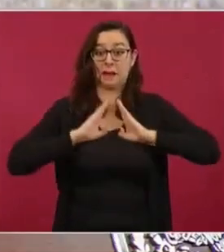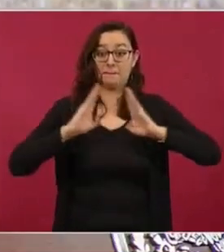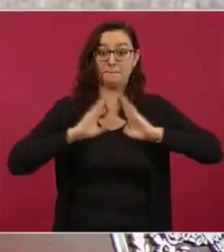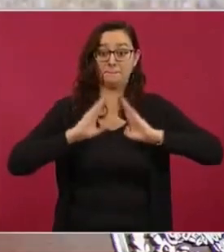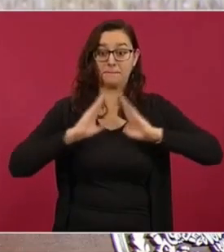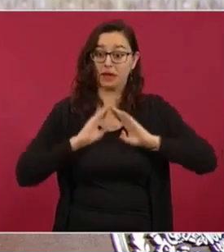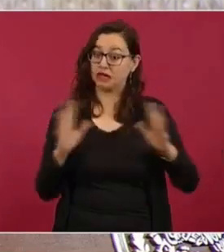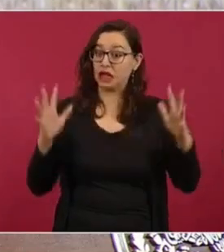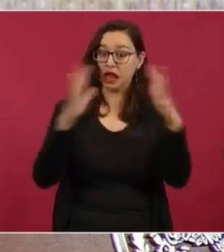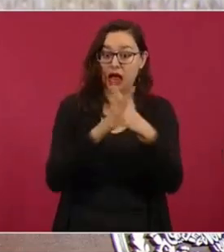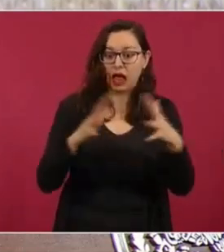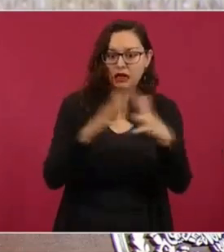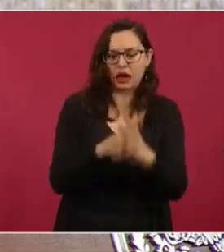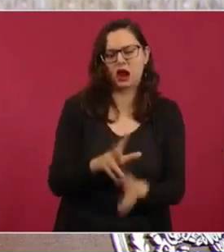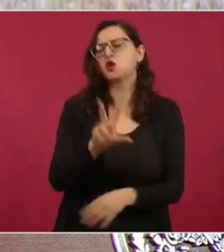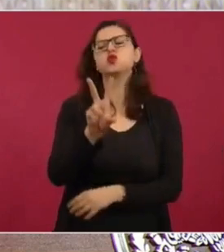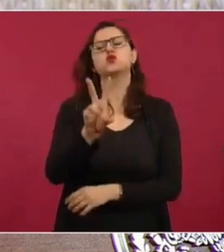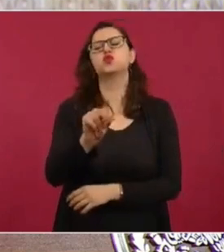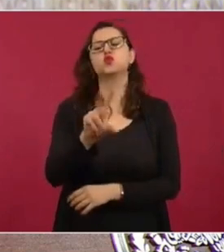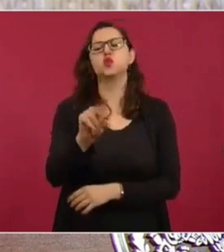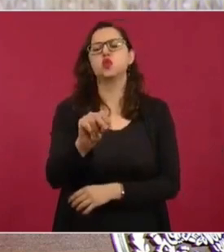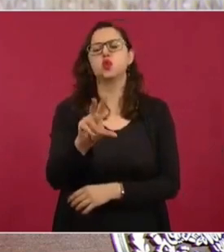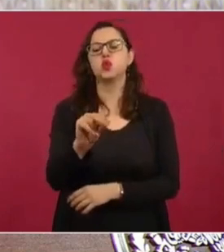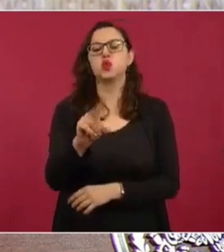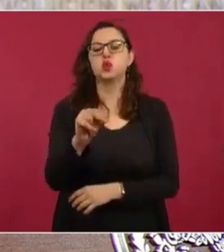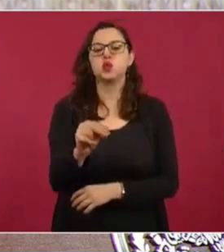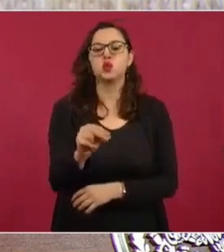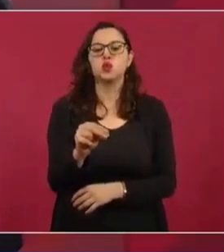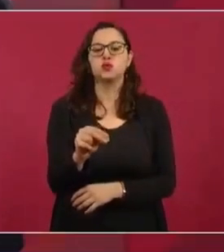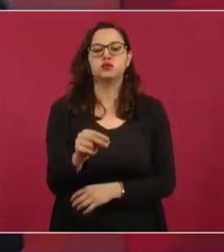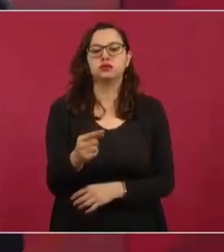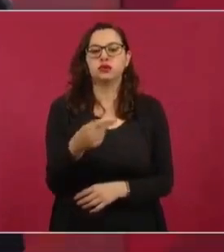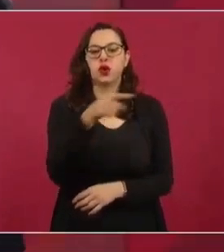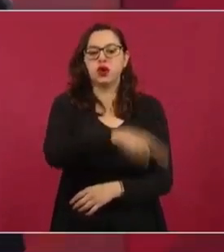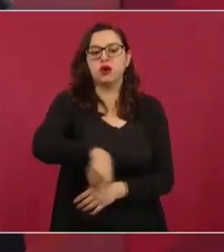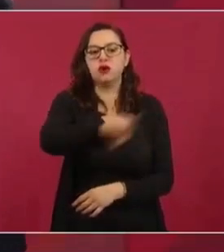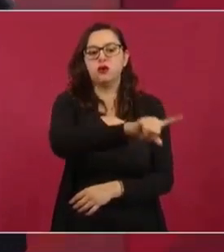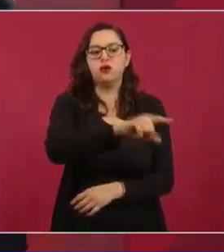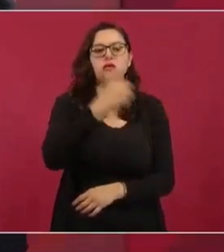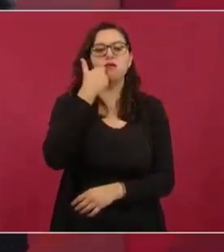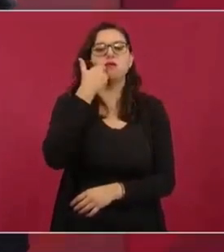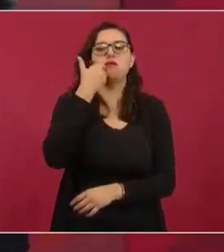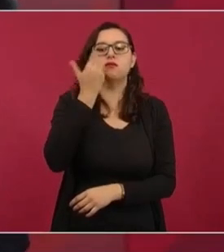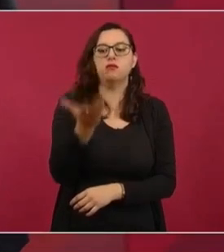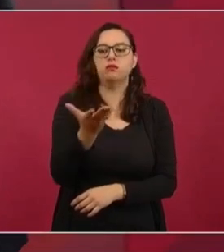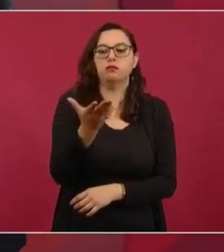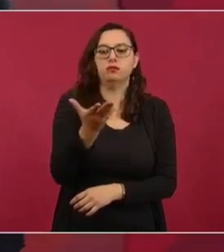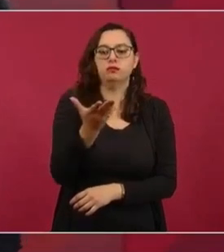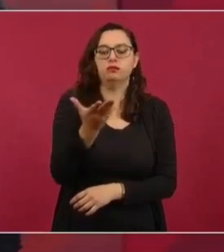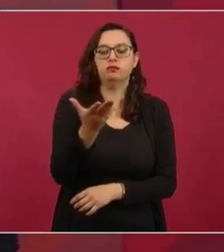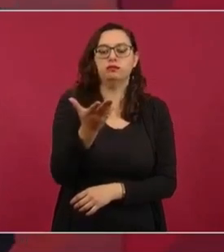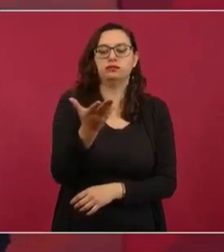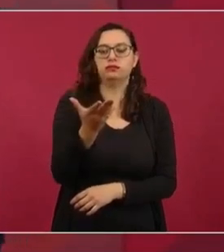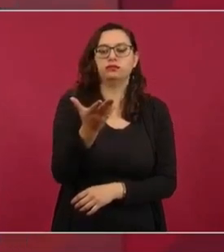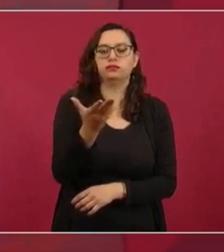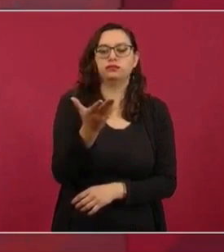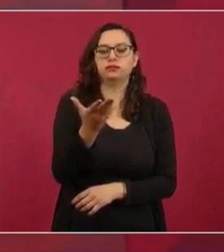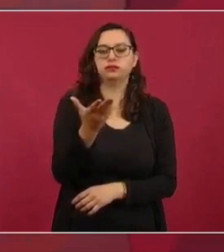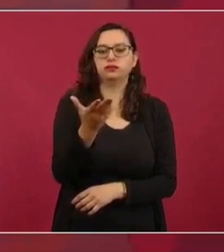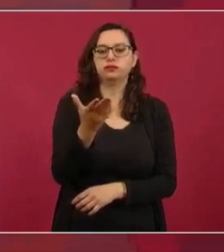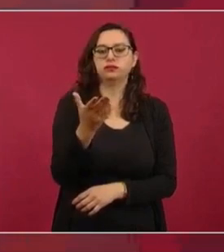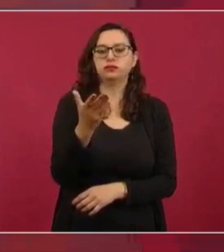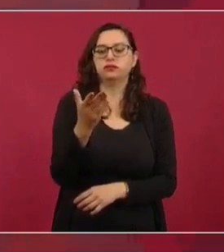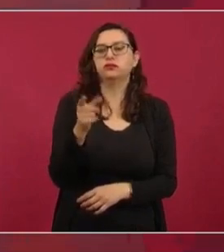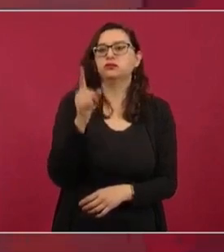no, es tener al gobernante que